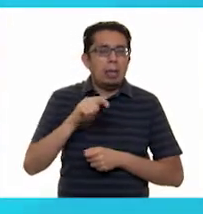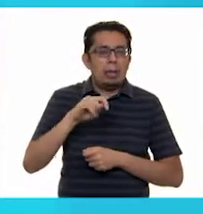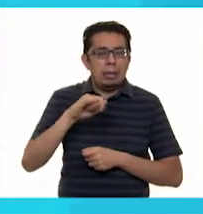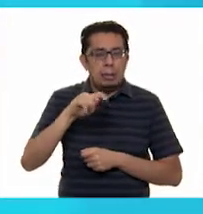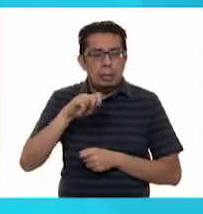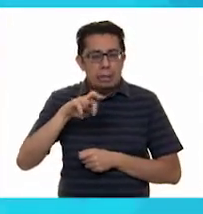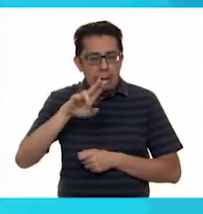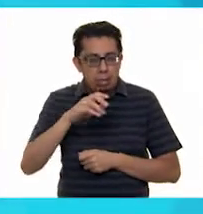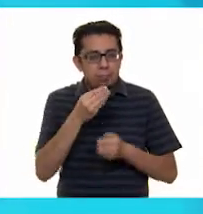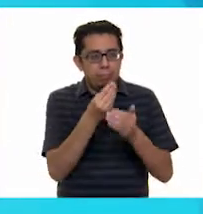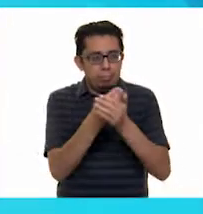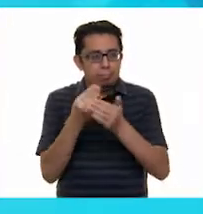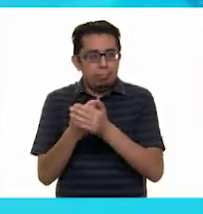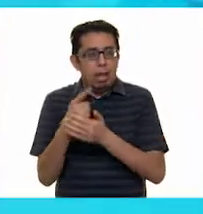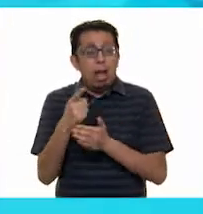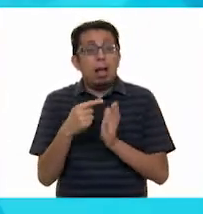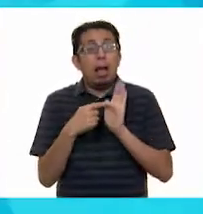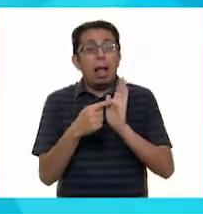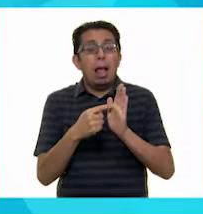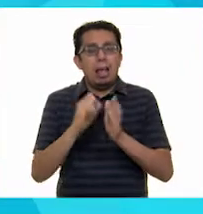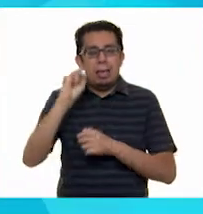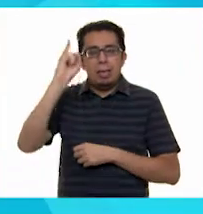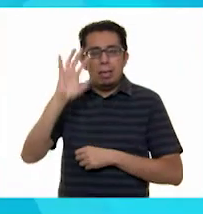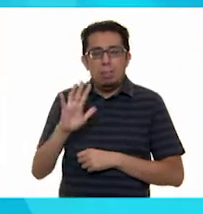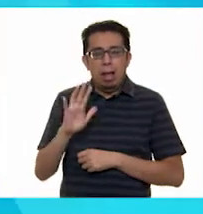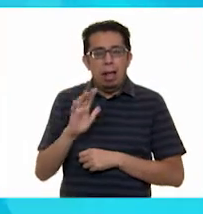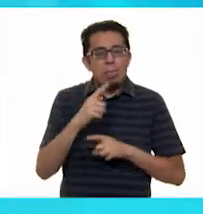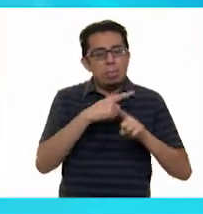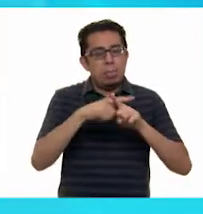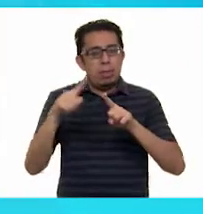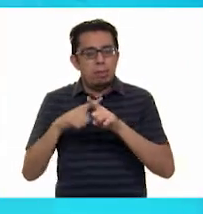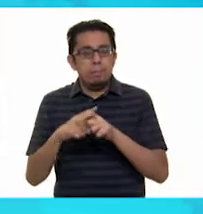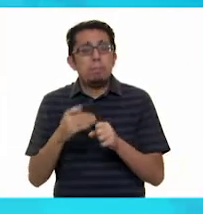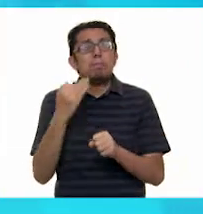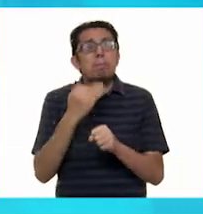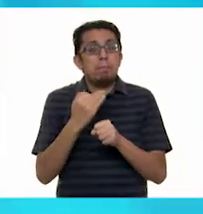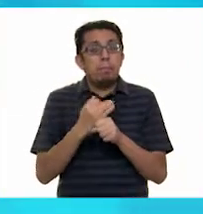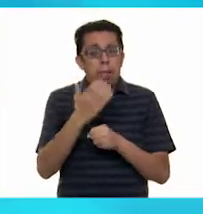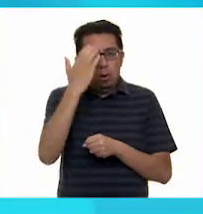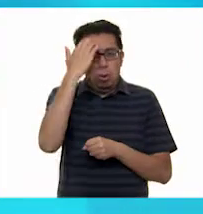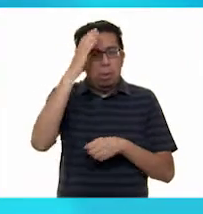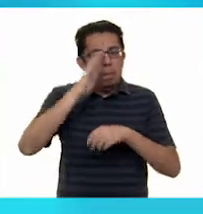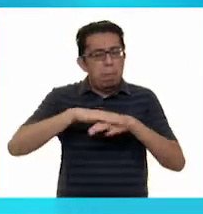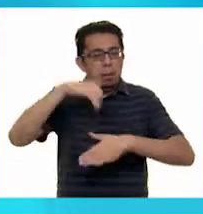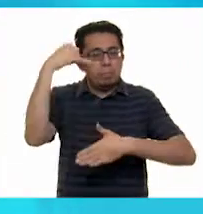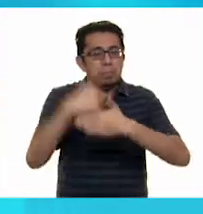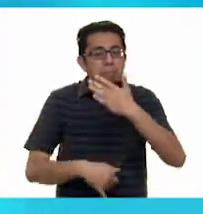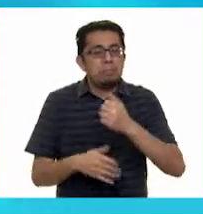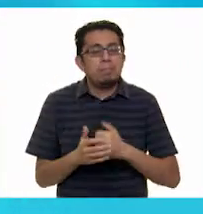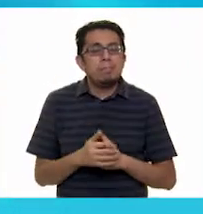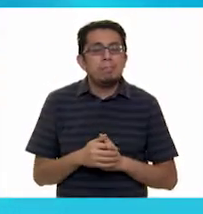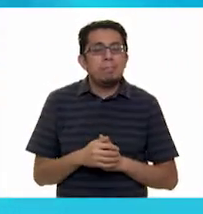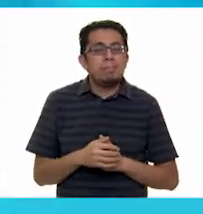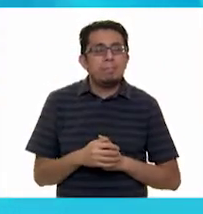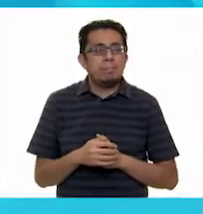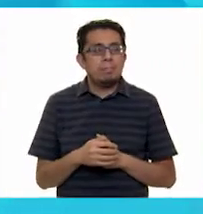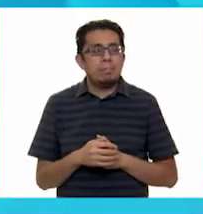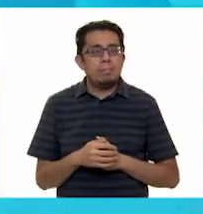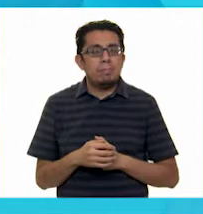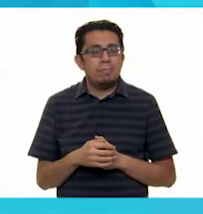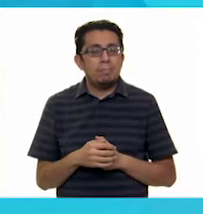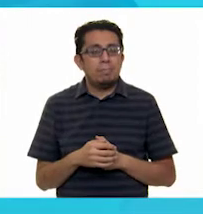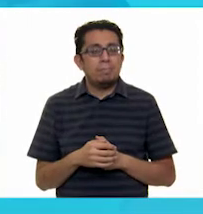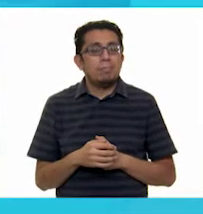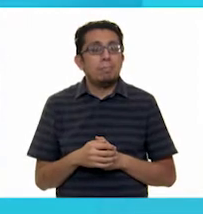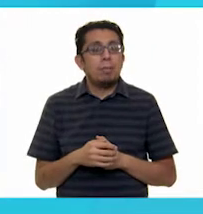y están ilustrados en esta educativa imagen. Es momento de conocerlos un poco más a fondo. Sí, comencemos